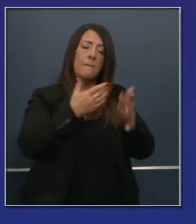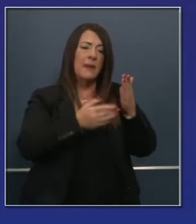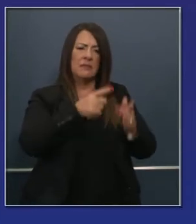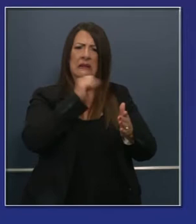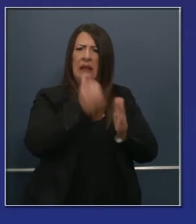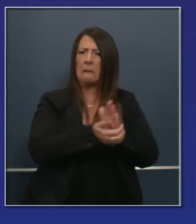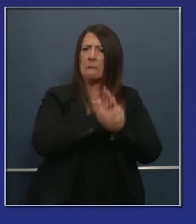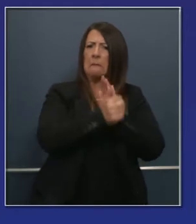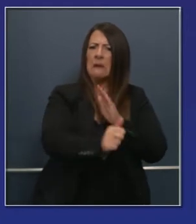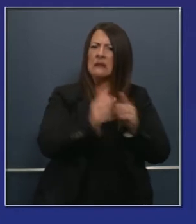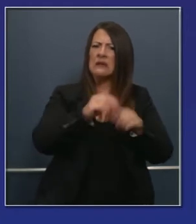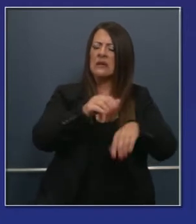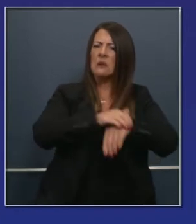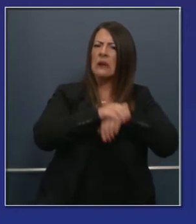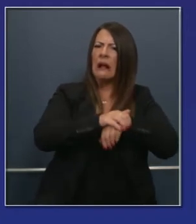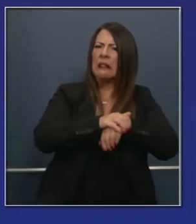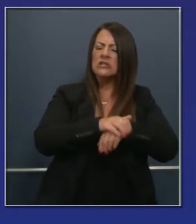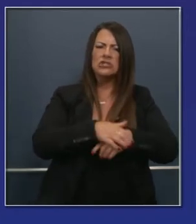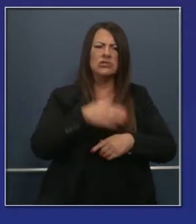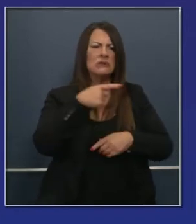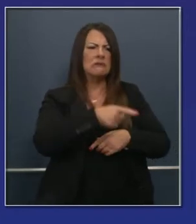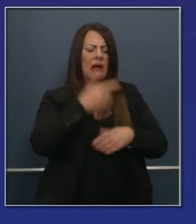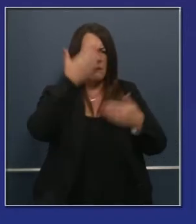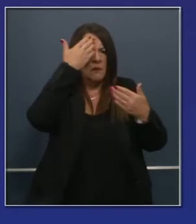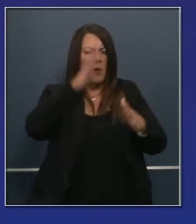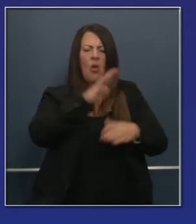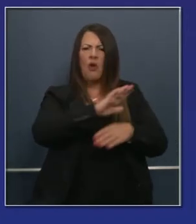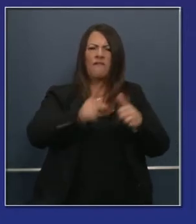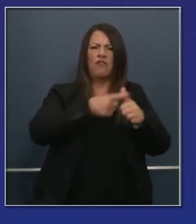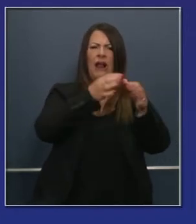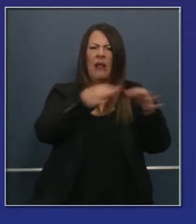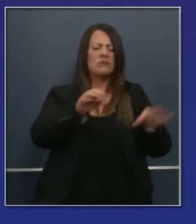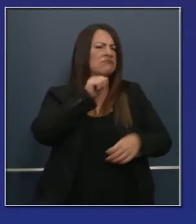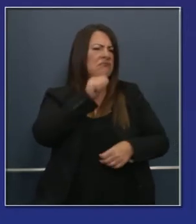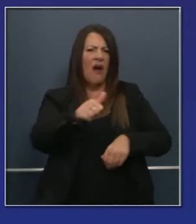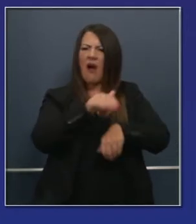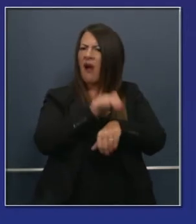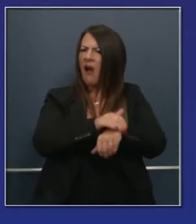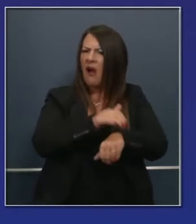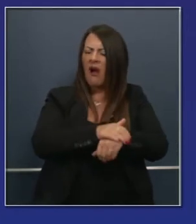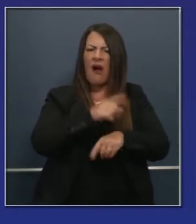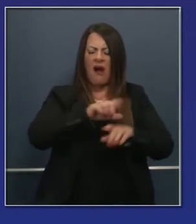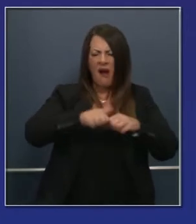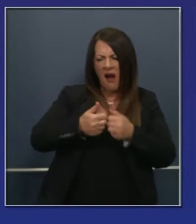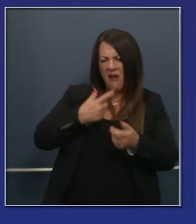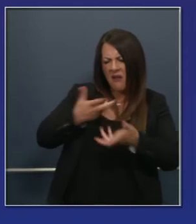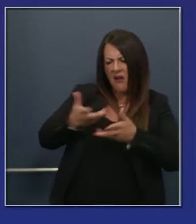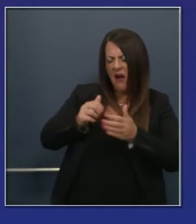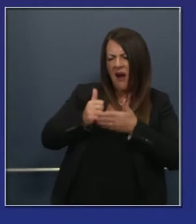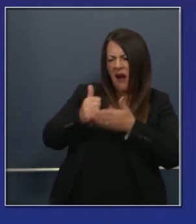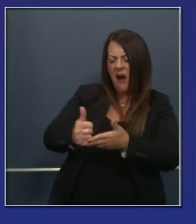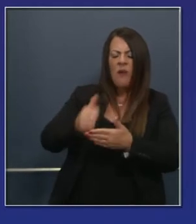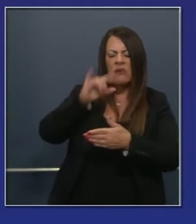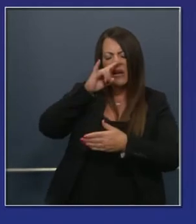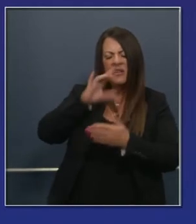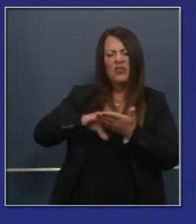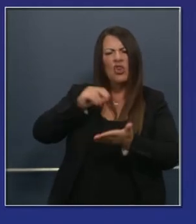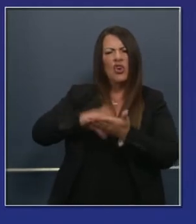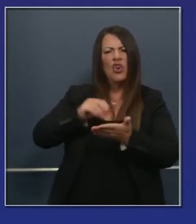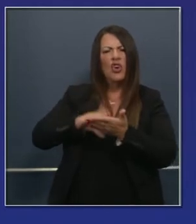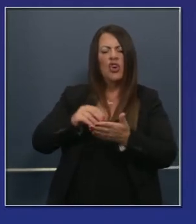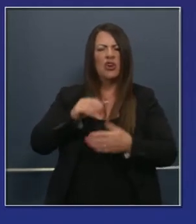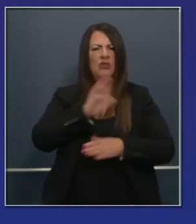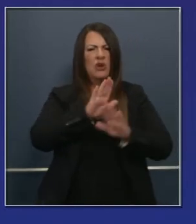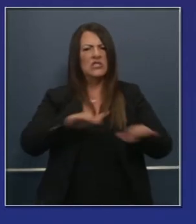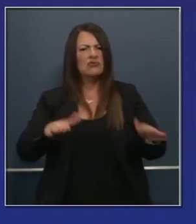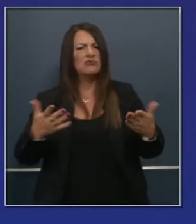particulares. No solamente, tal vez algunos de que no hablan el español, el inglés muy bien. Por supuesto que hay algunos que aprenden el inglés como un segundo idioma